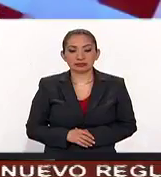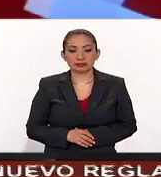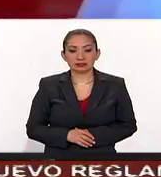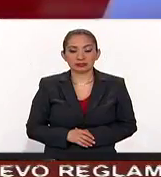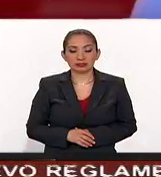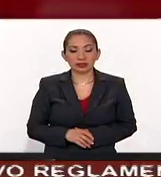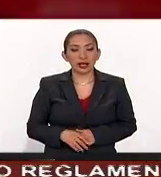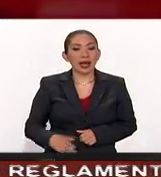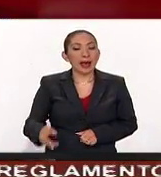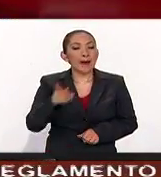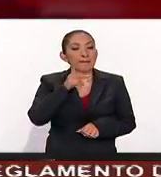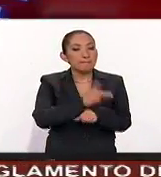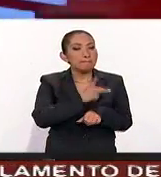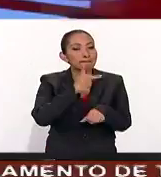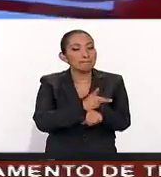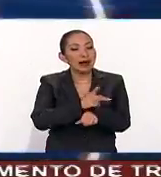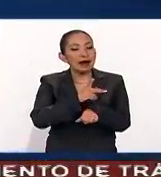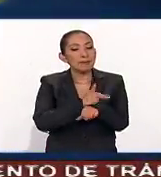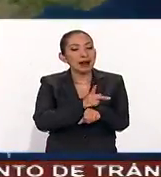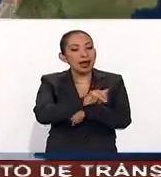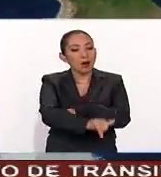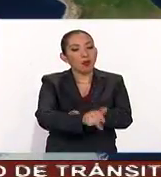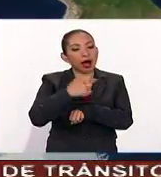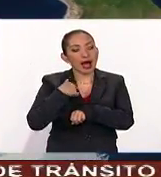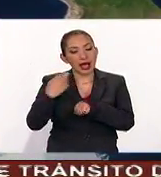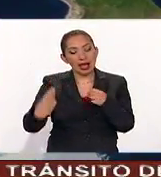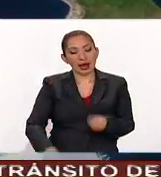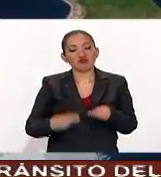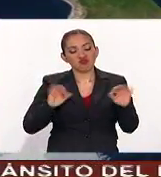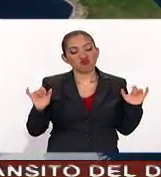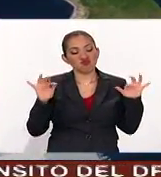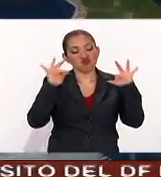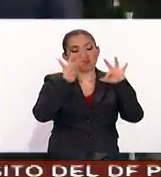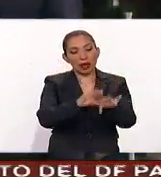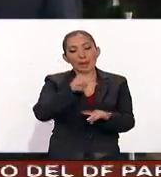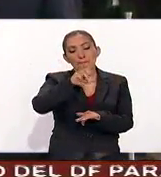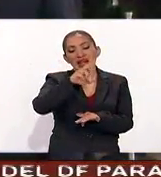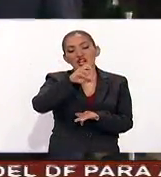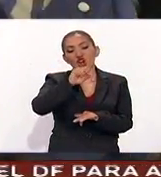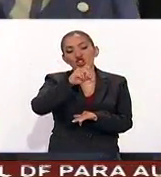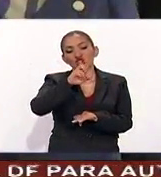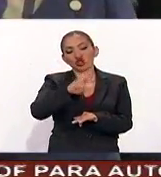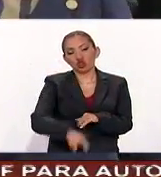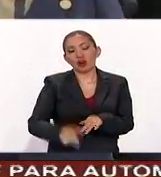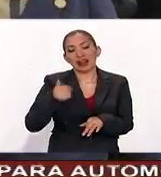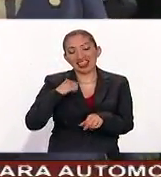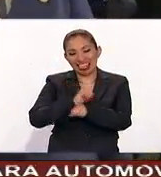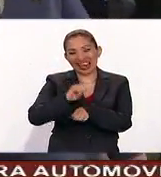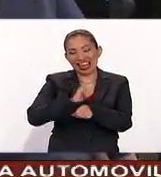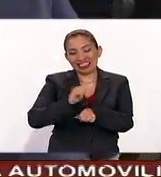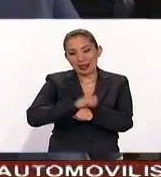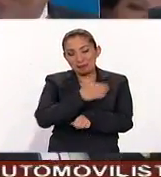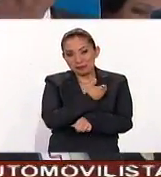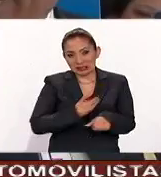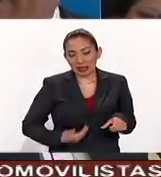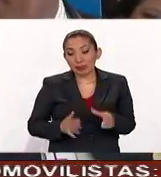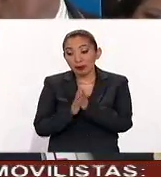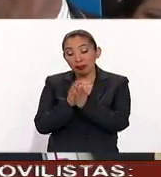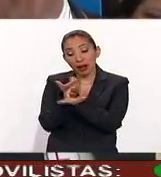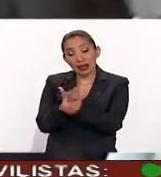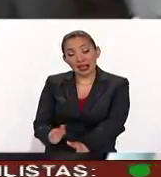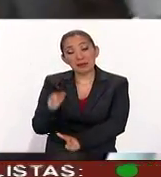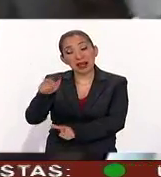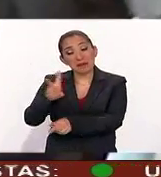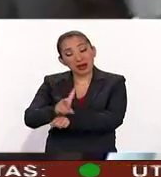En Paraguay se realizó la 49 Cumbre del Mercosur. Durante la reunión, el nuevo presidente argentino, Mauricio Macri, pidió la liberación de los presos